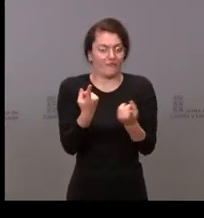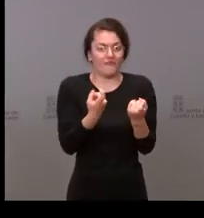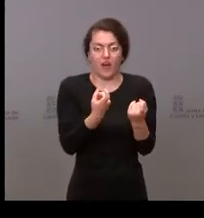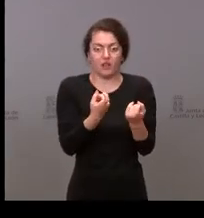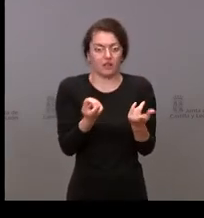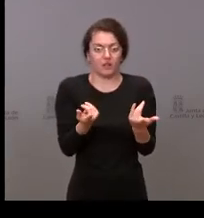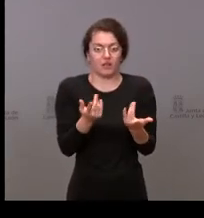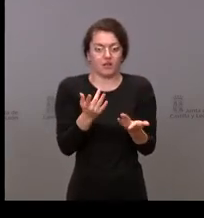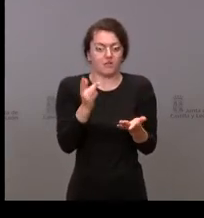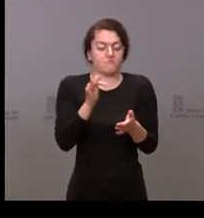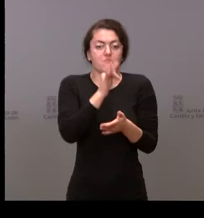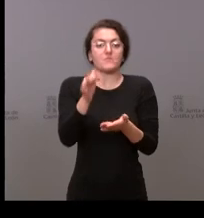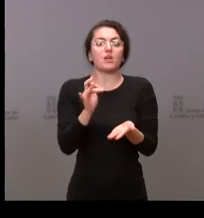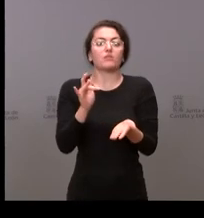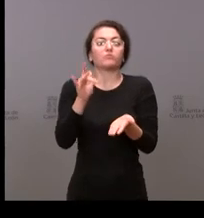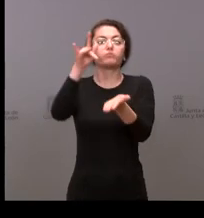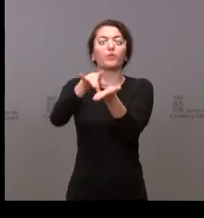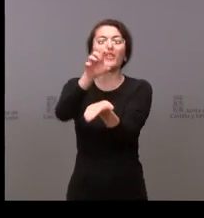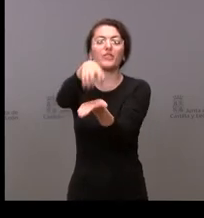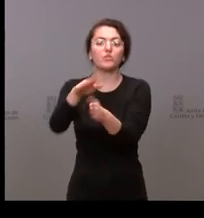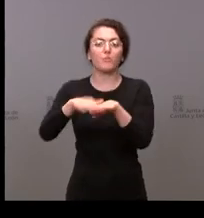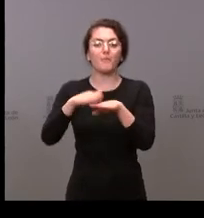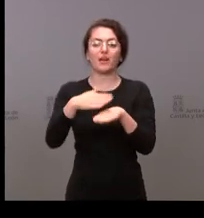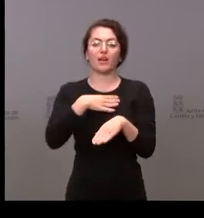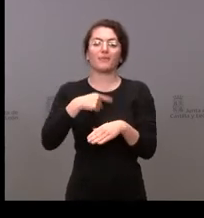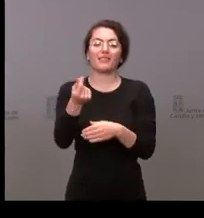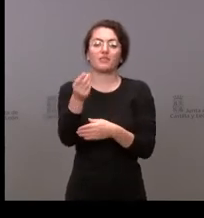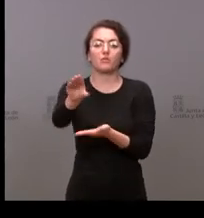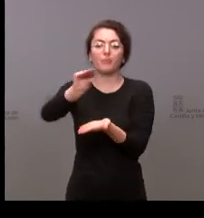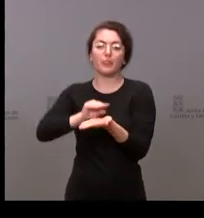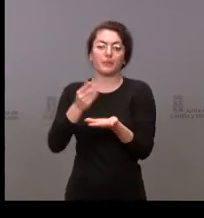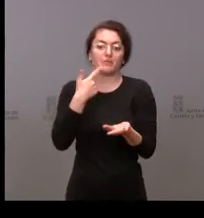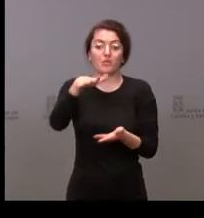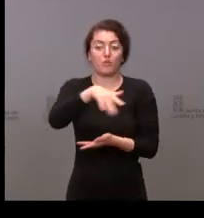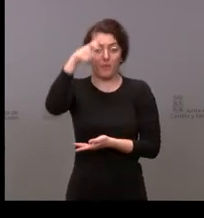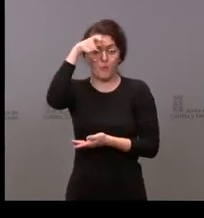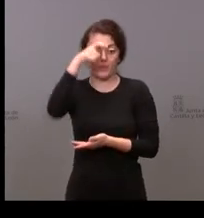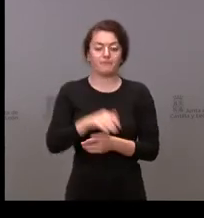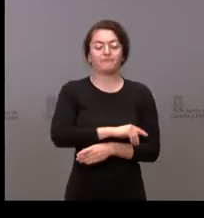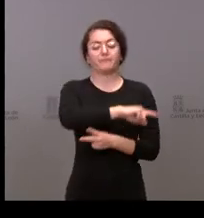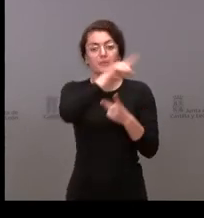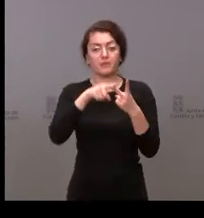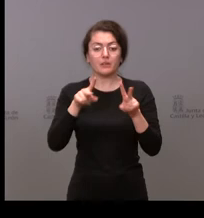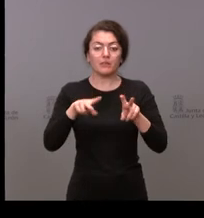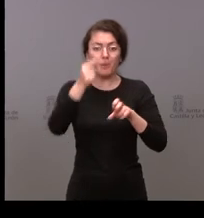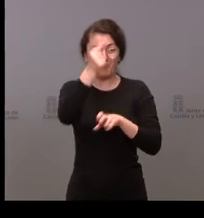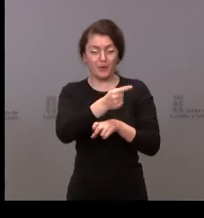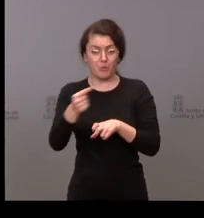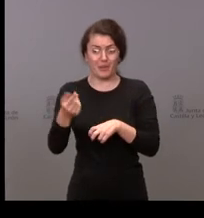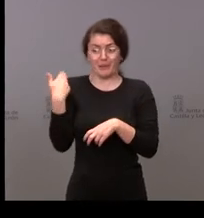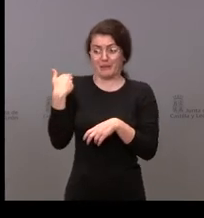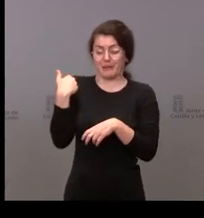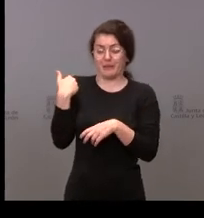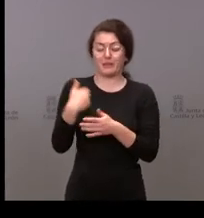puntos de acceso al efectivo en las zonas rurales y luego por otro lado sobre el tema de los presupuestos que nos ha tenido estos días